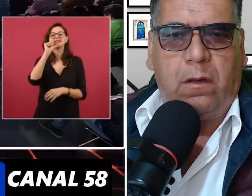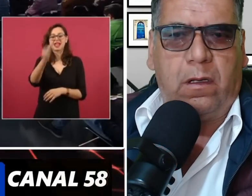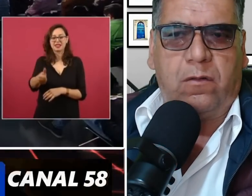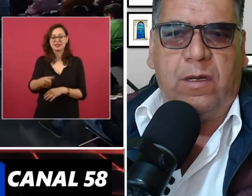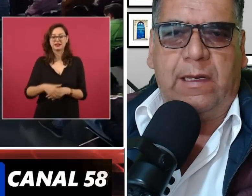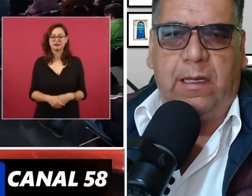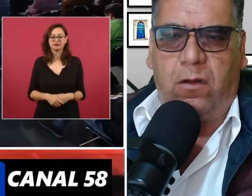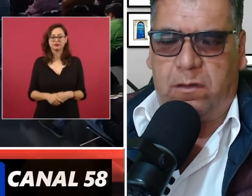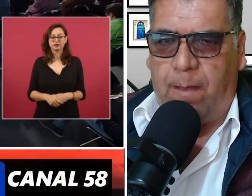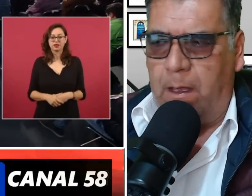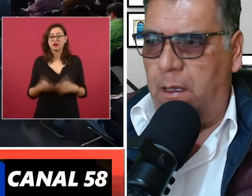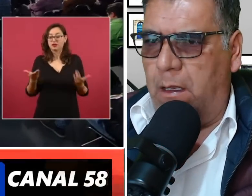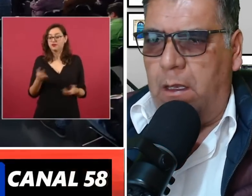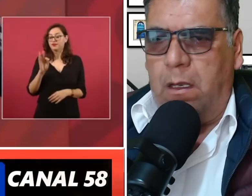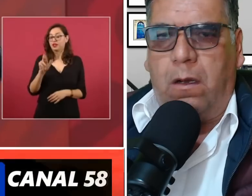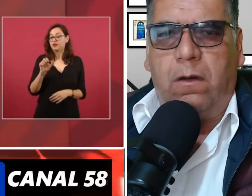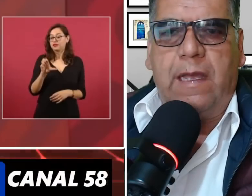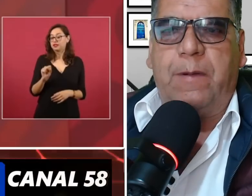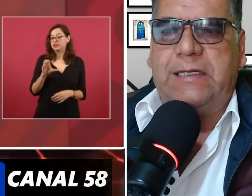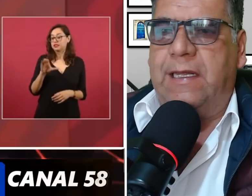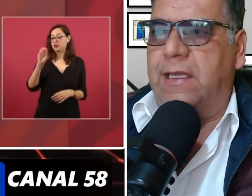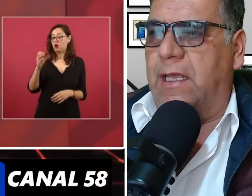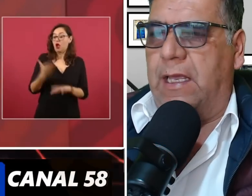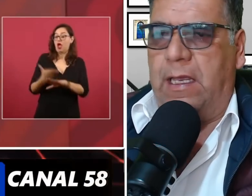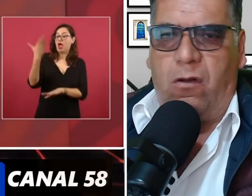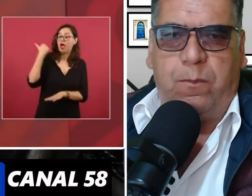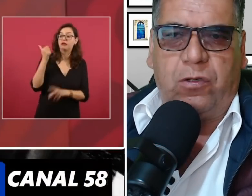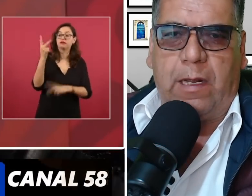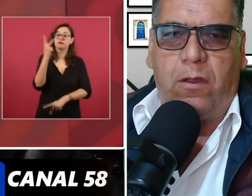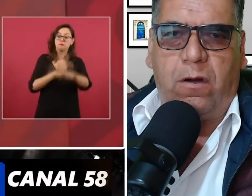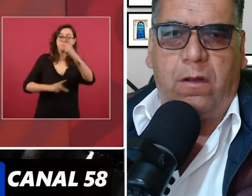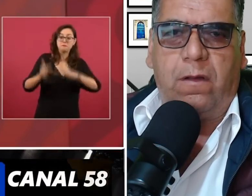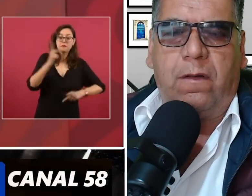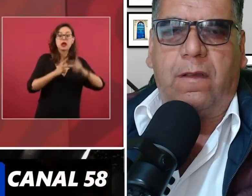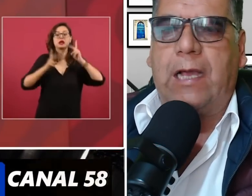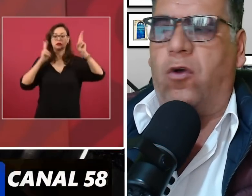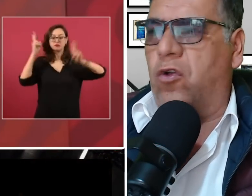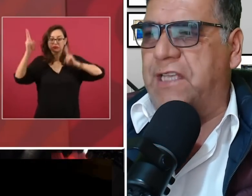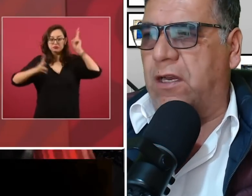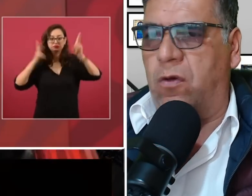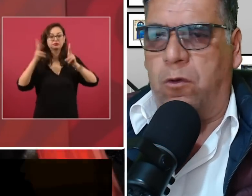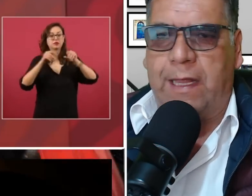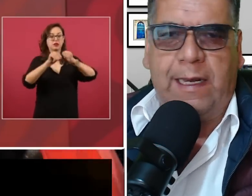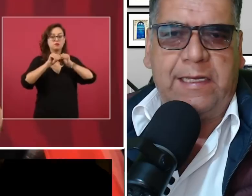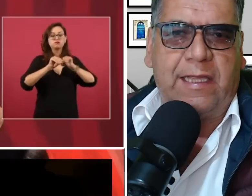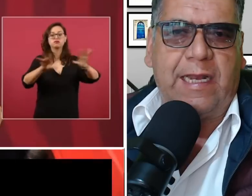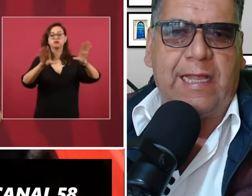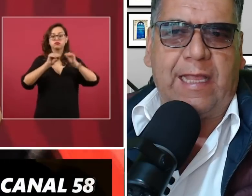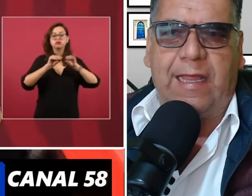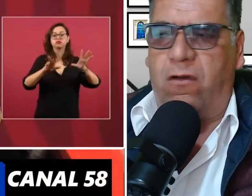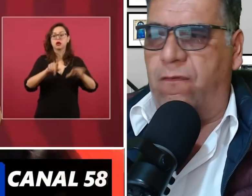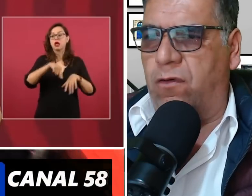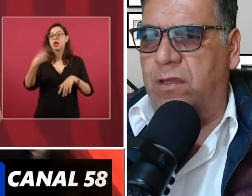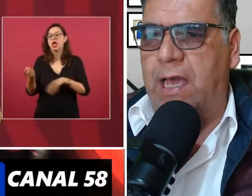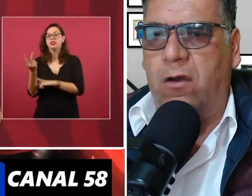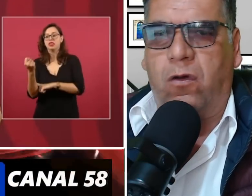del 2022. Hoy el presidente López Obrador da a conocer cómo la derecha trata